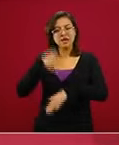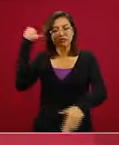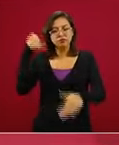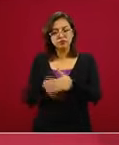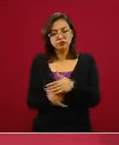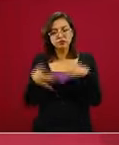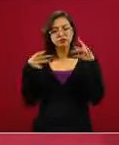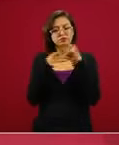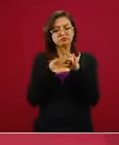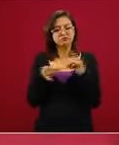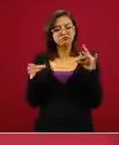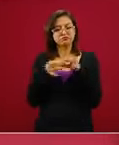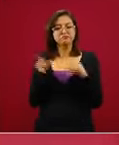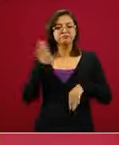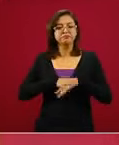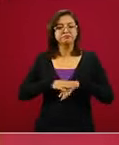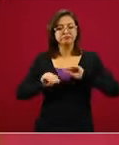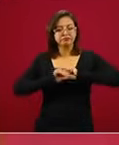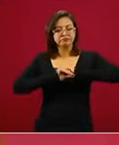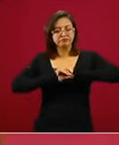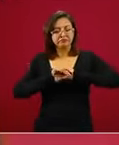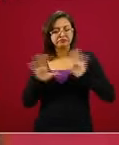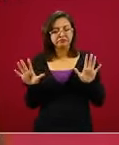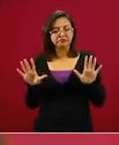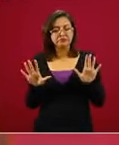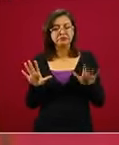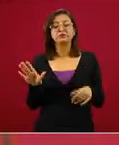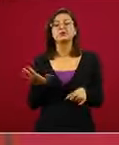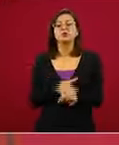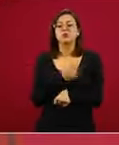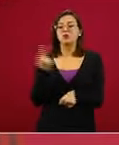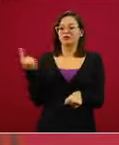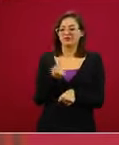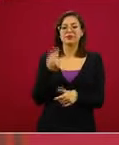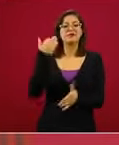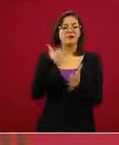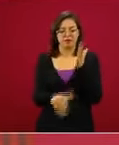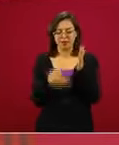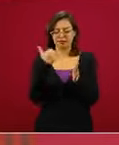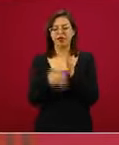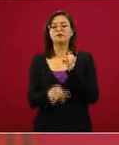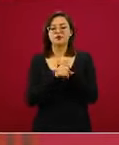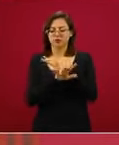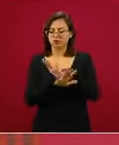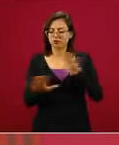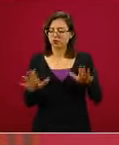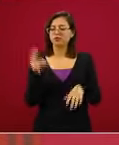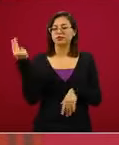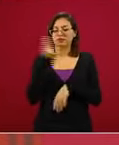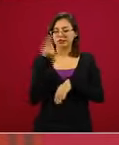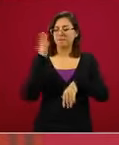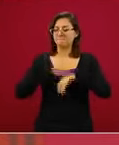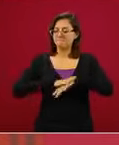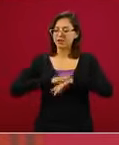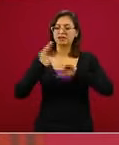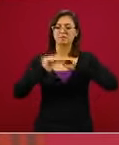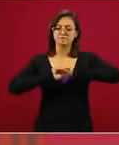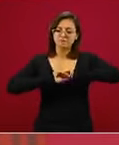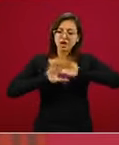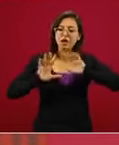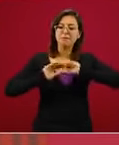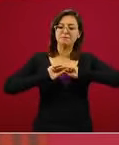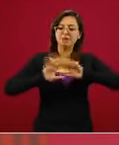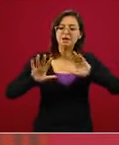y aclarando porque hay muchas cosas que tienen que irse